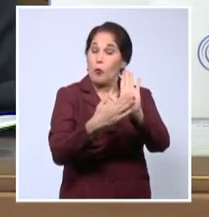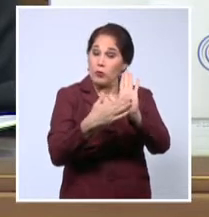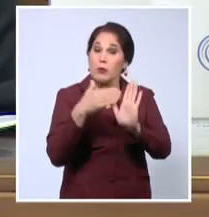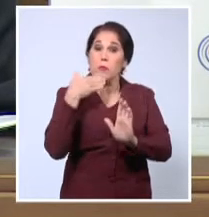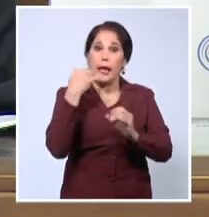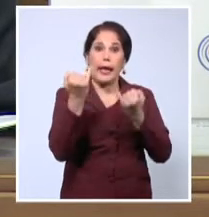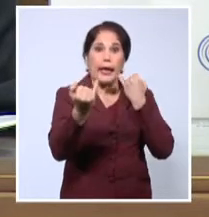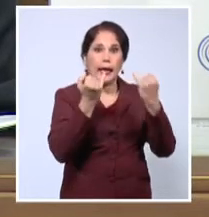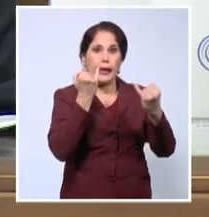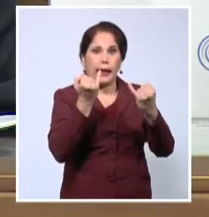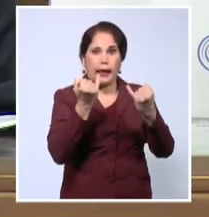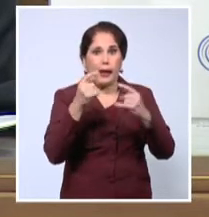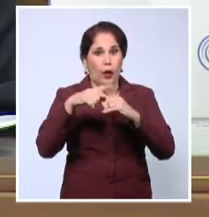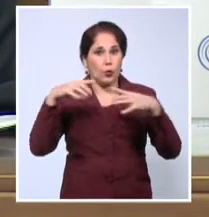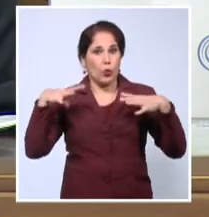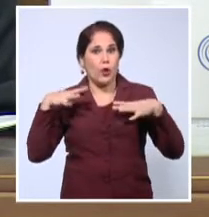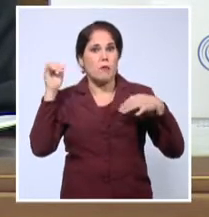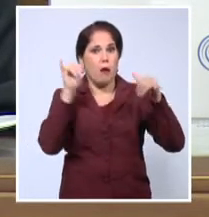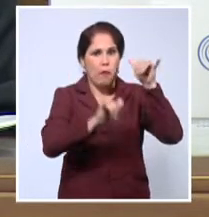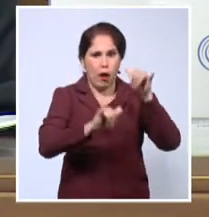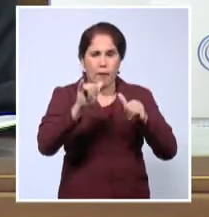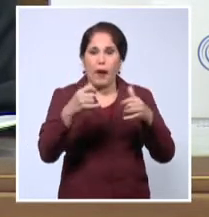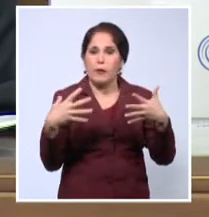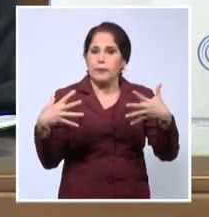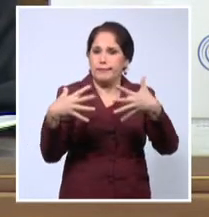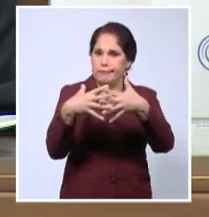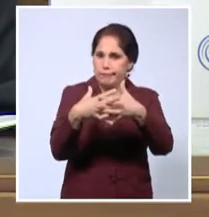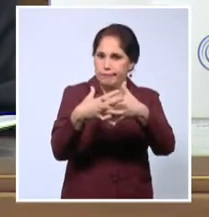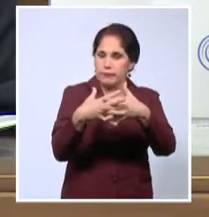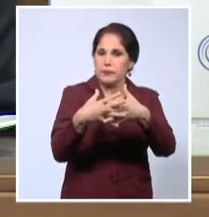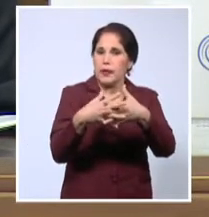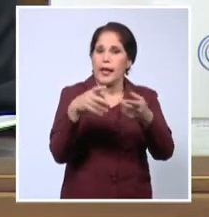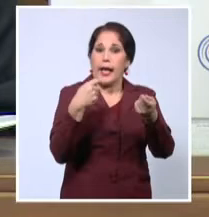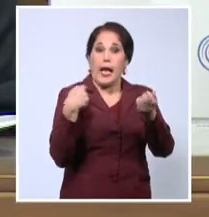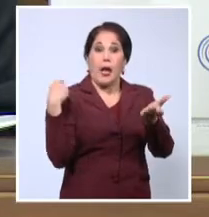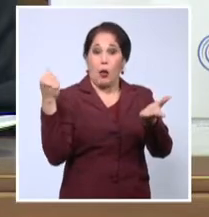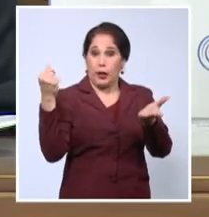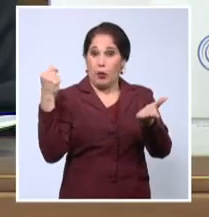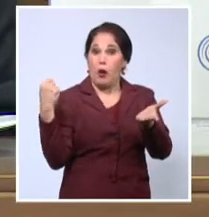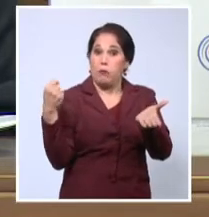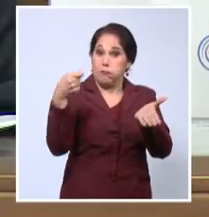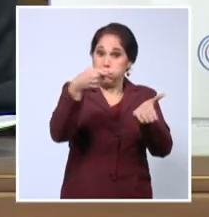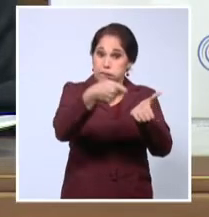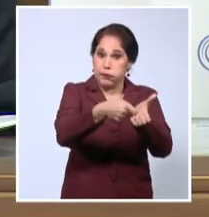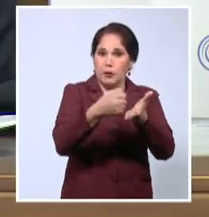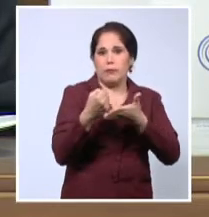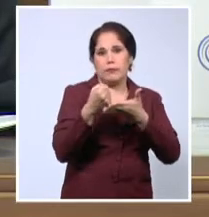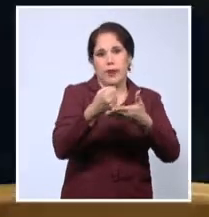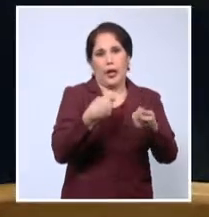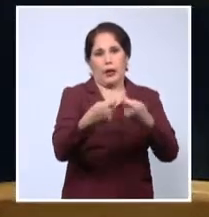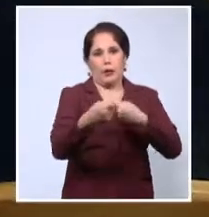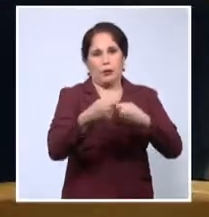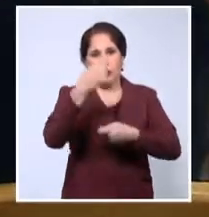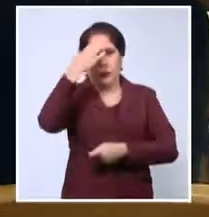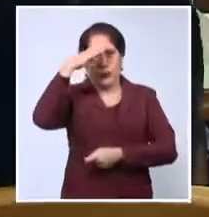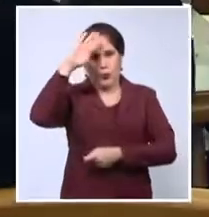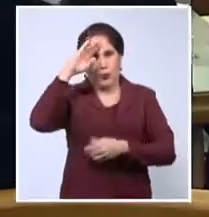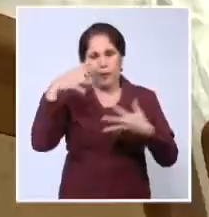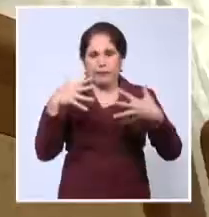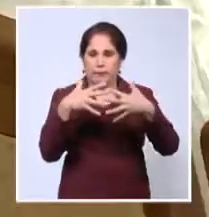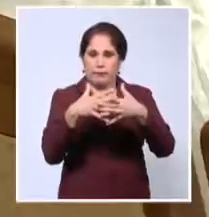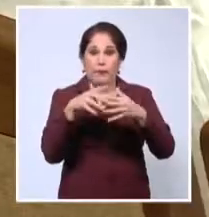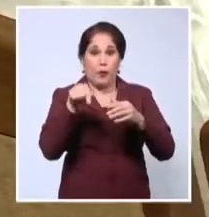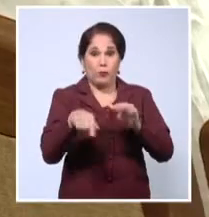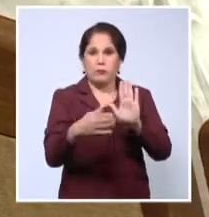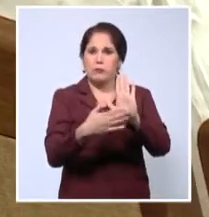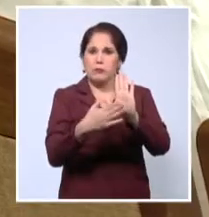interés en el mercado internacional en hacer negocios con Cuba. En la jornada se